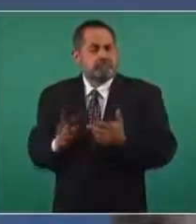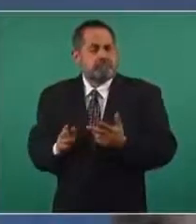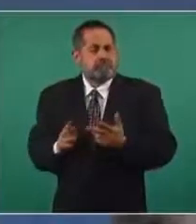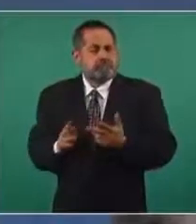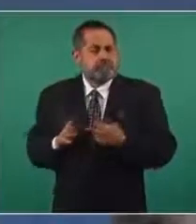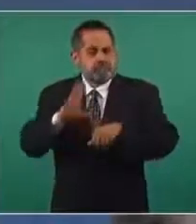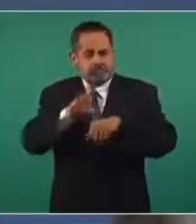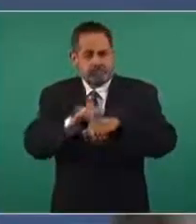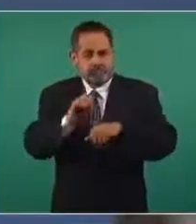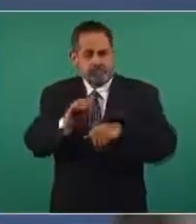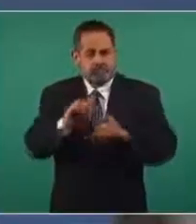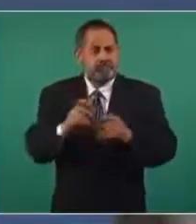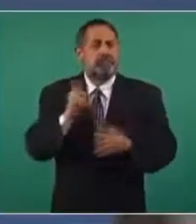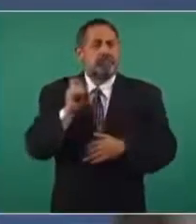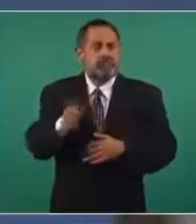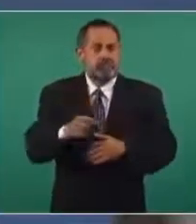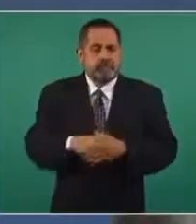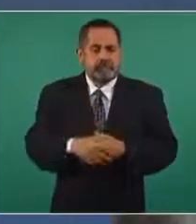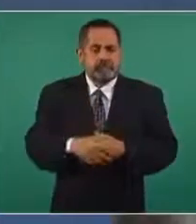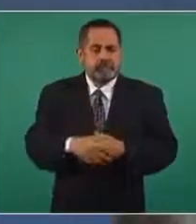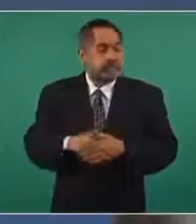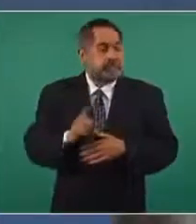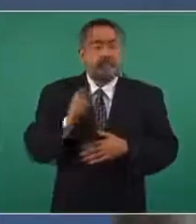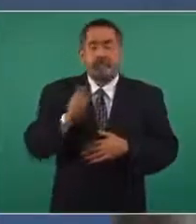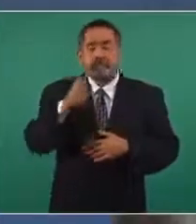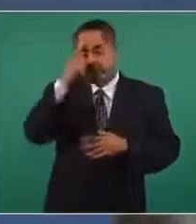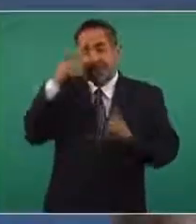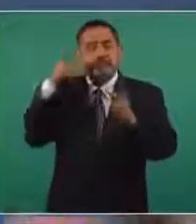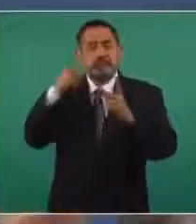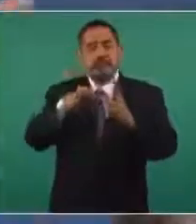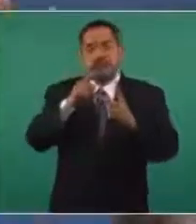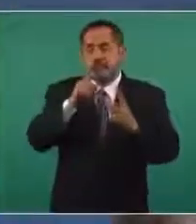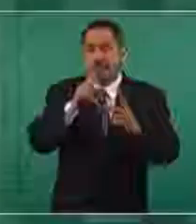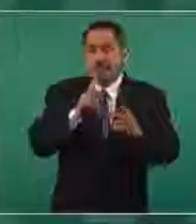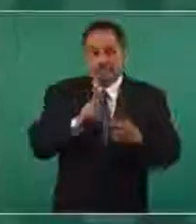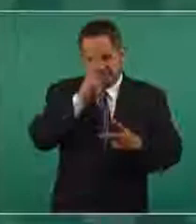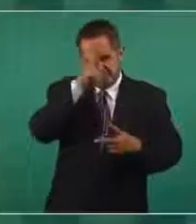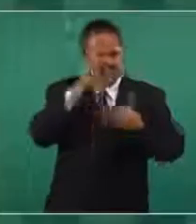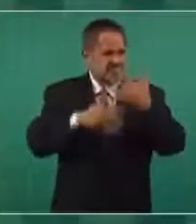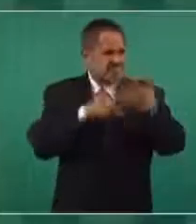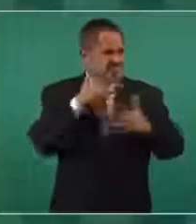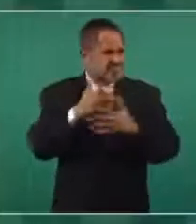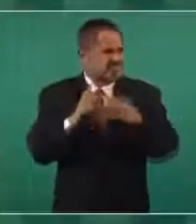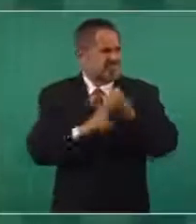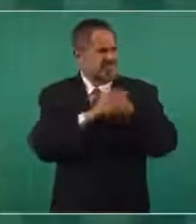significará disminución de la violencia, o estos factores.